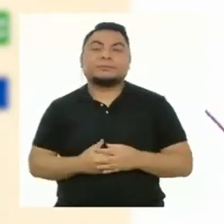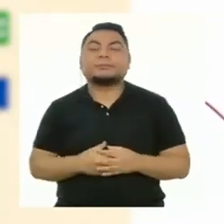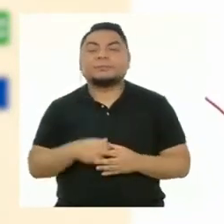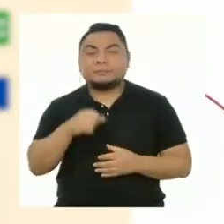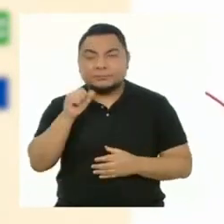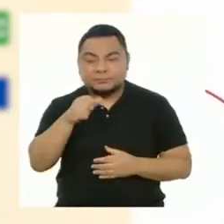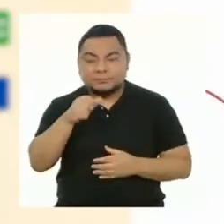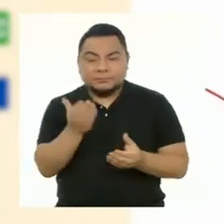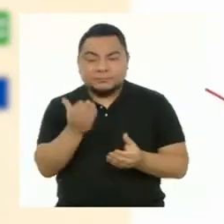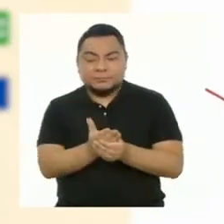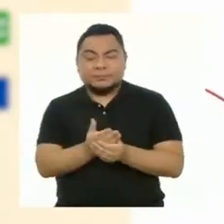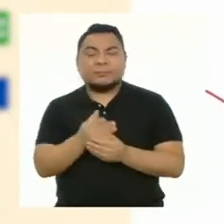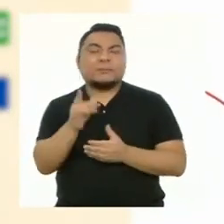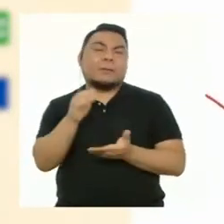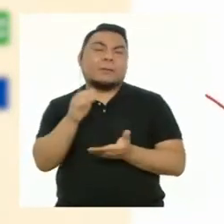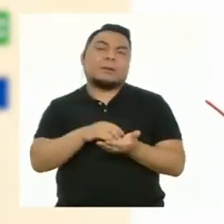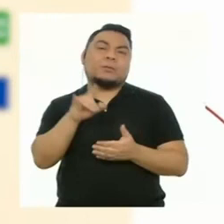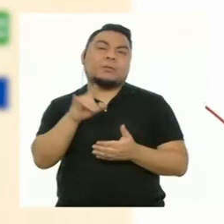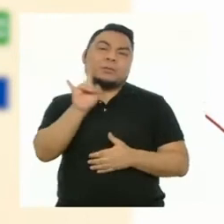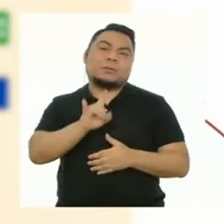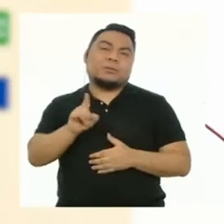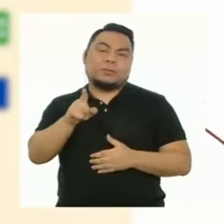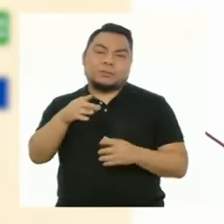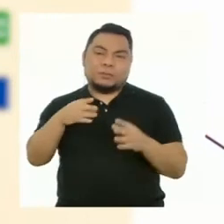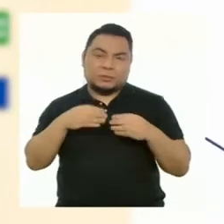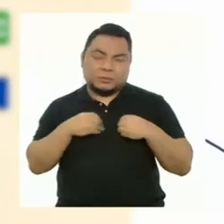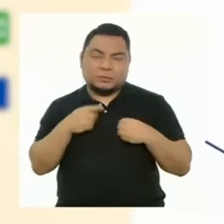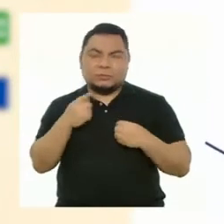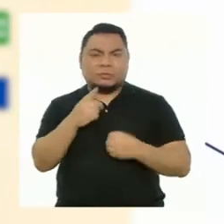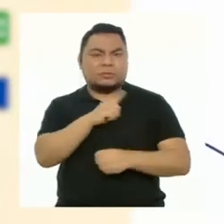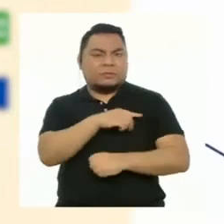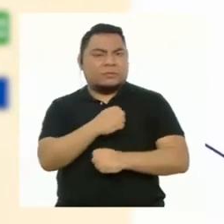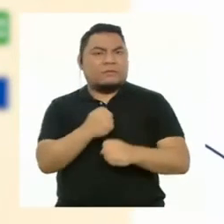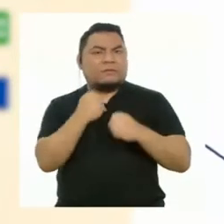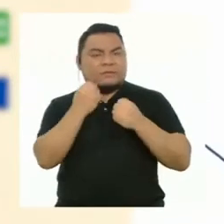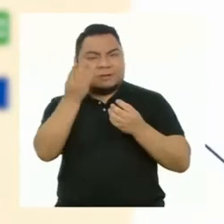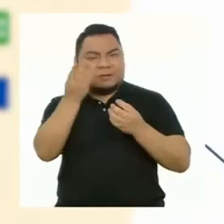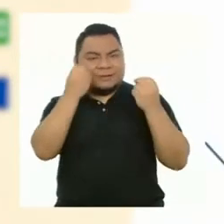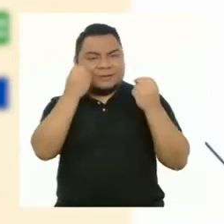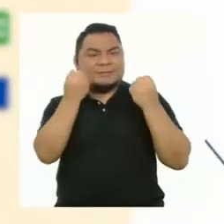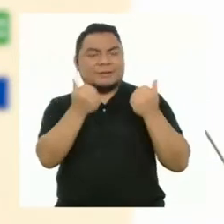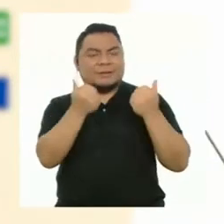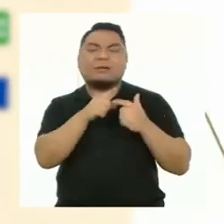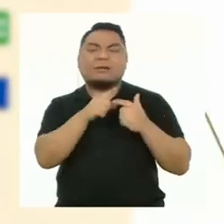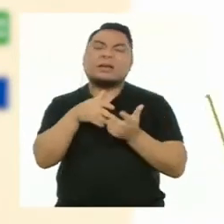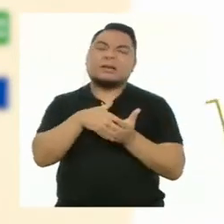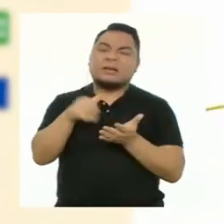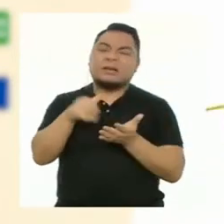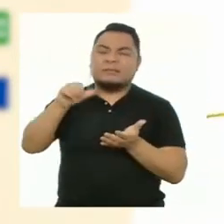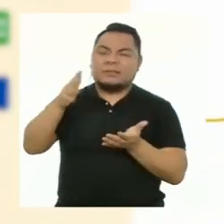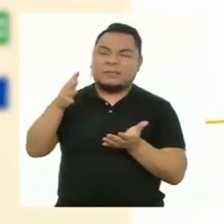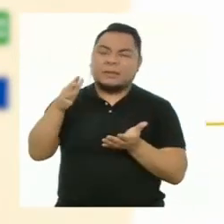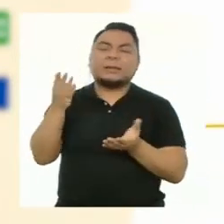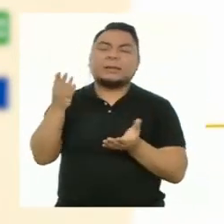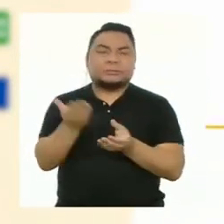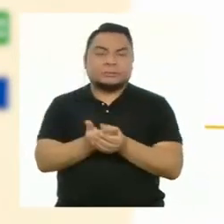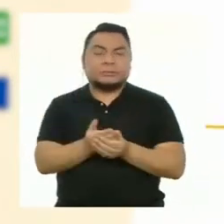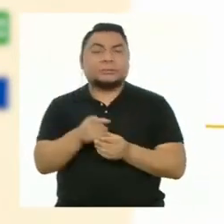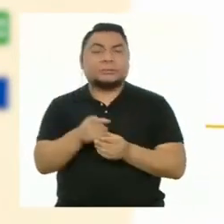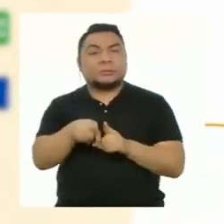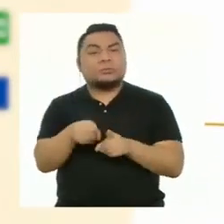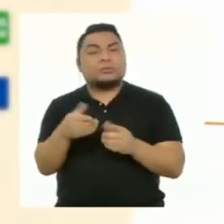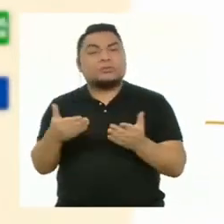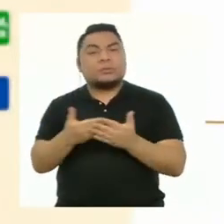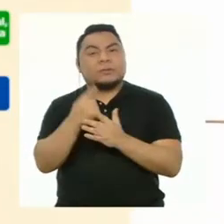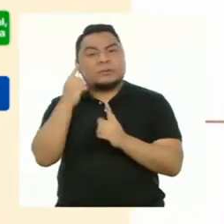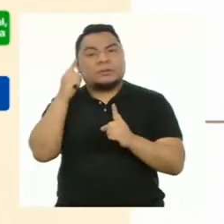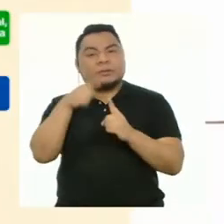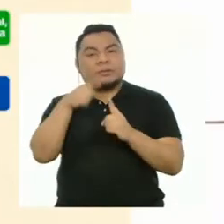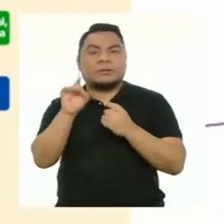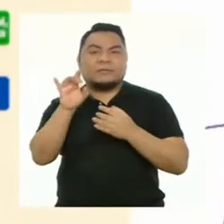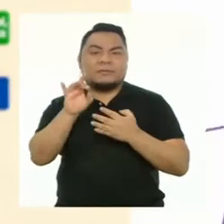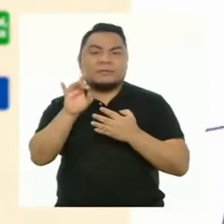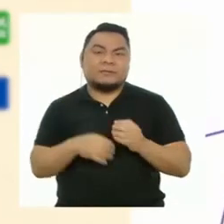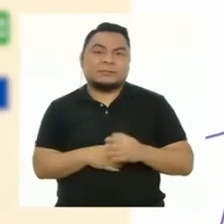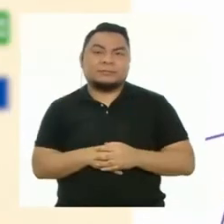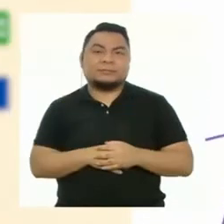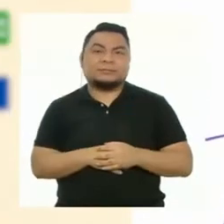los recursos que te fueron más útiles, reconocer tus fortalezas y debilidades, proponer nuevos desafíos, etc.